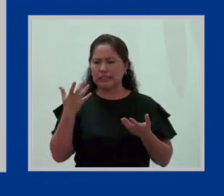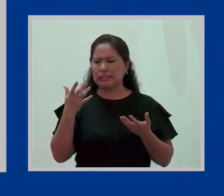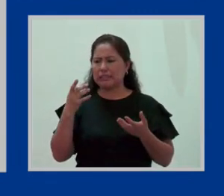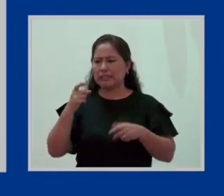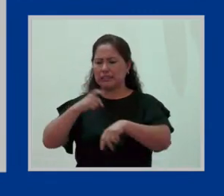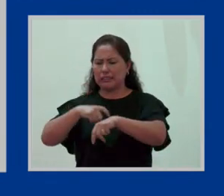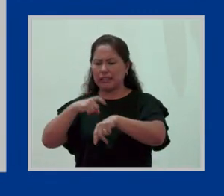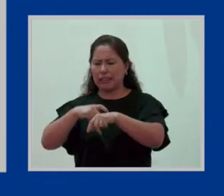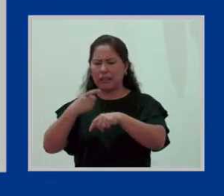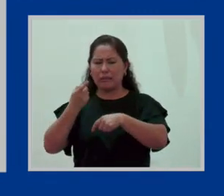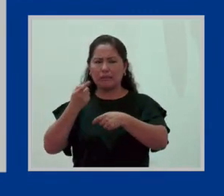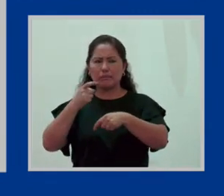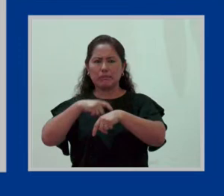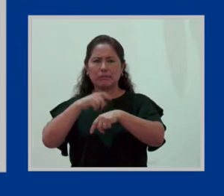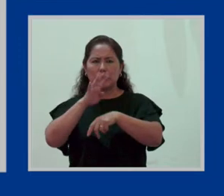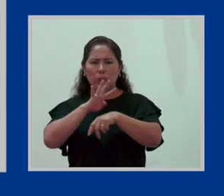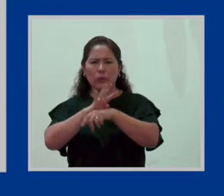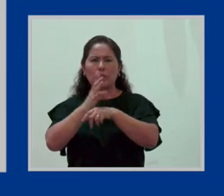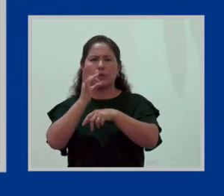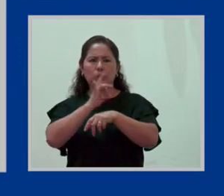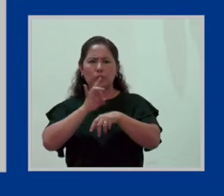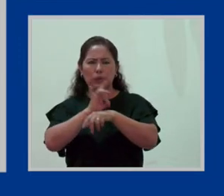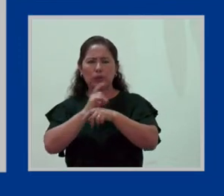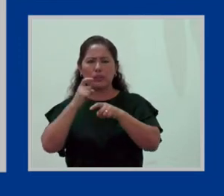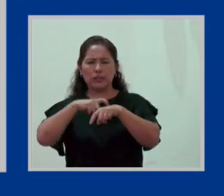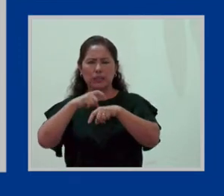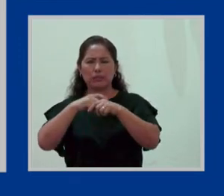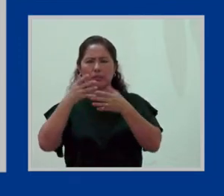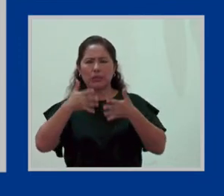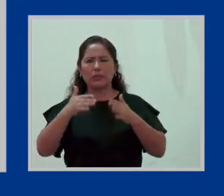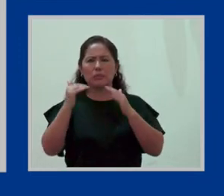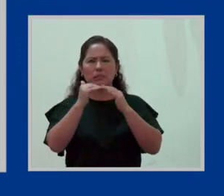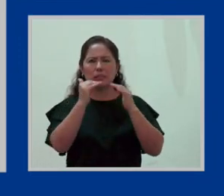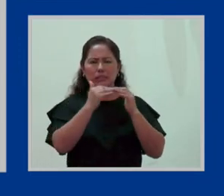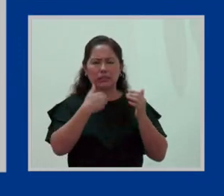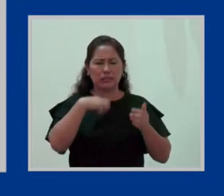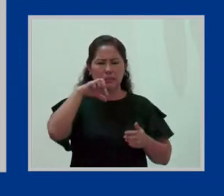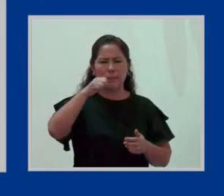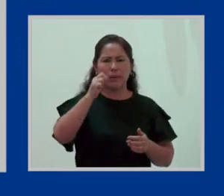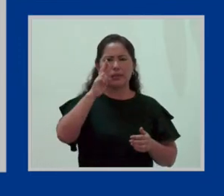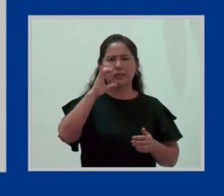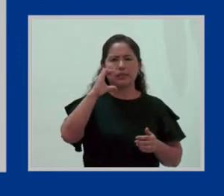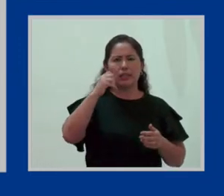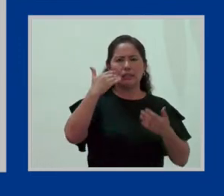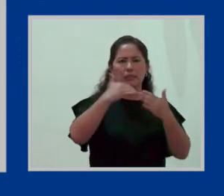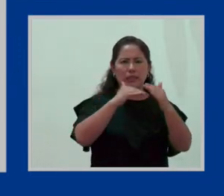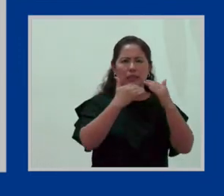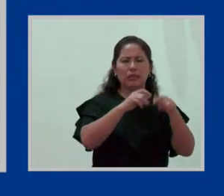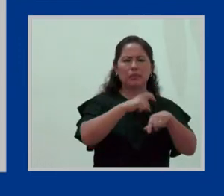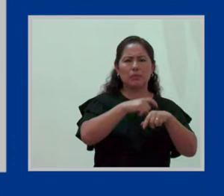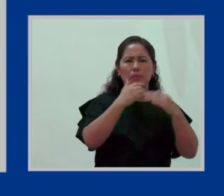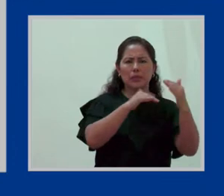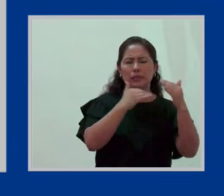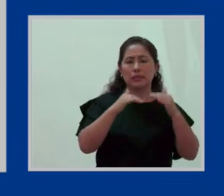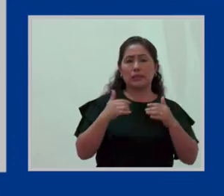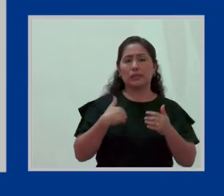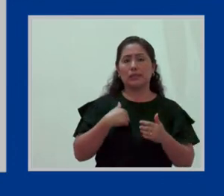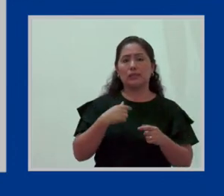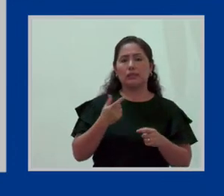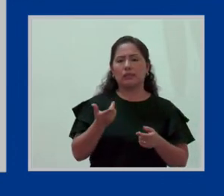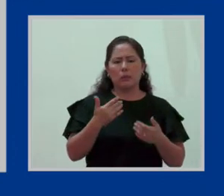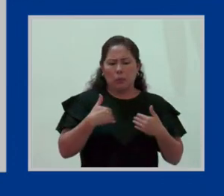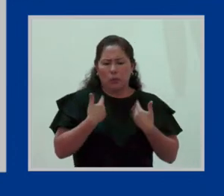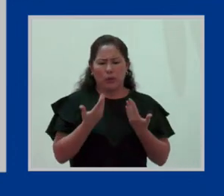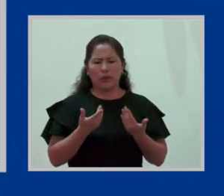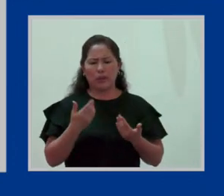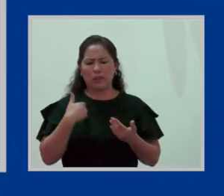a tiempo parcial. ¿Cuál es el tema con el trabajo a tiempo parcial? Que tampoco tiene derecho de